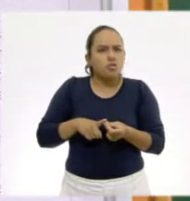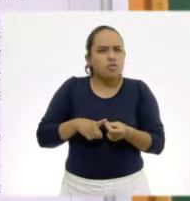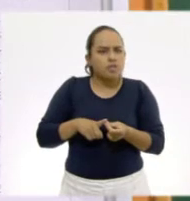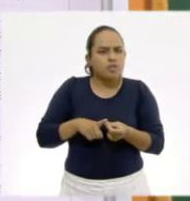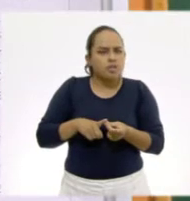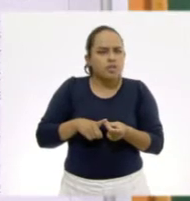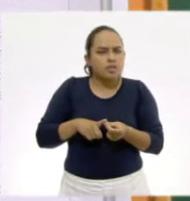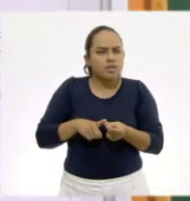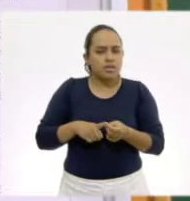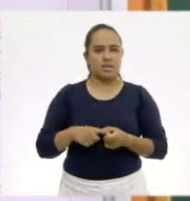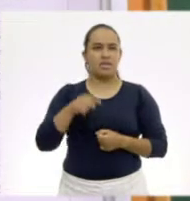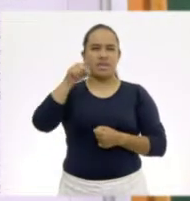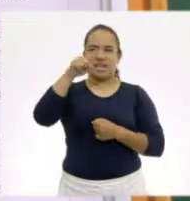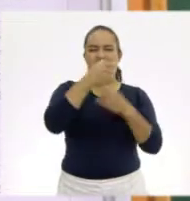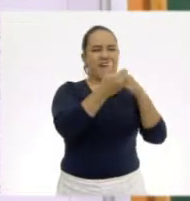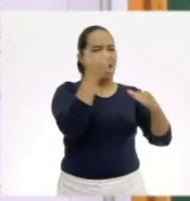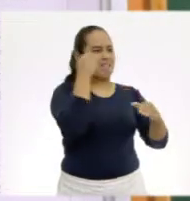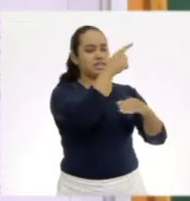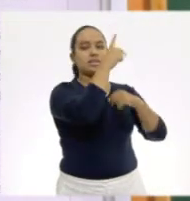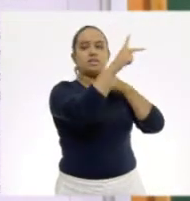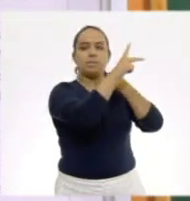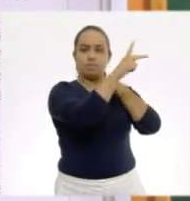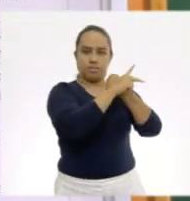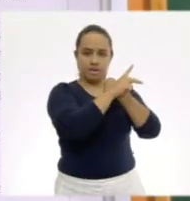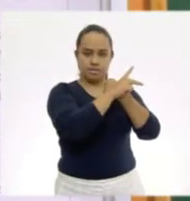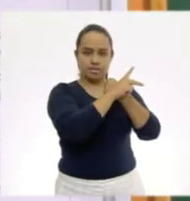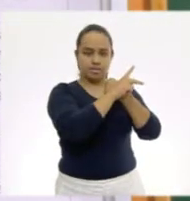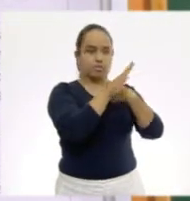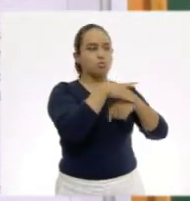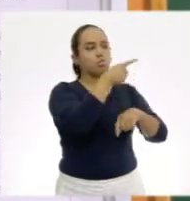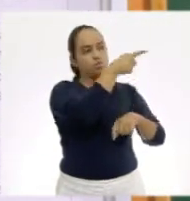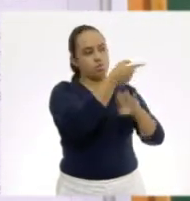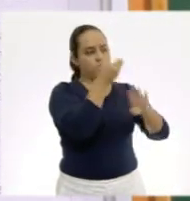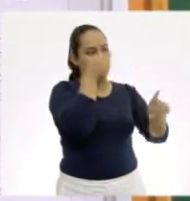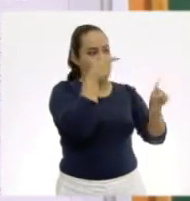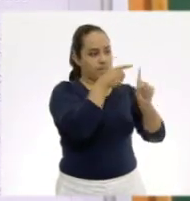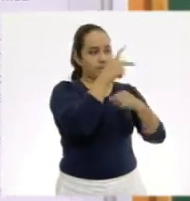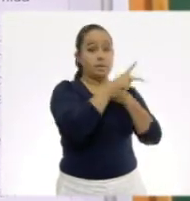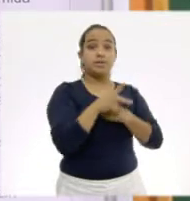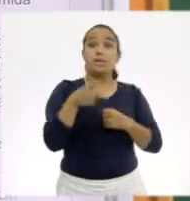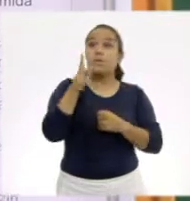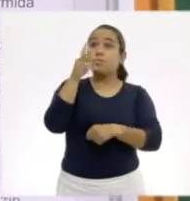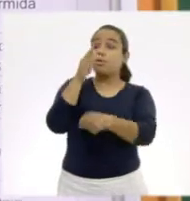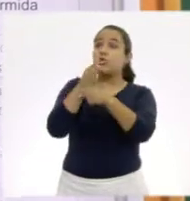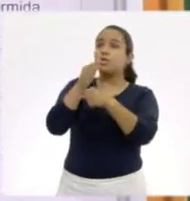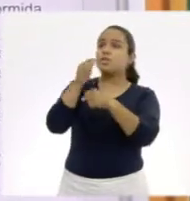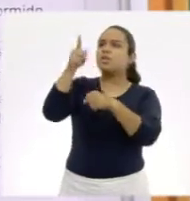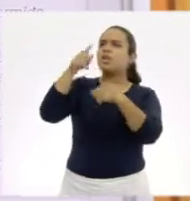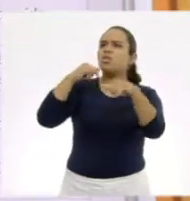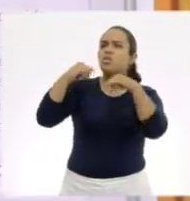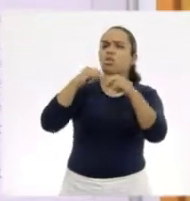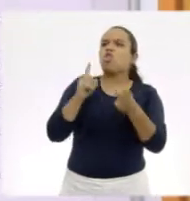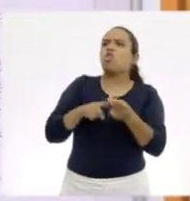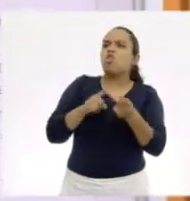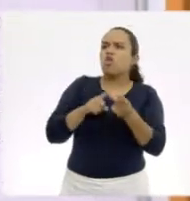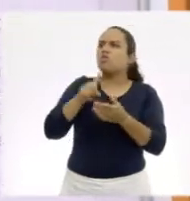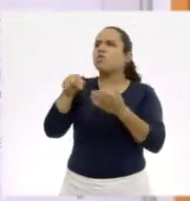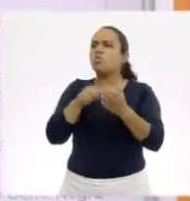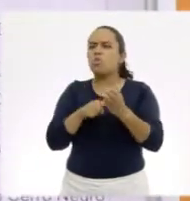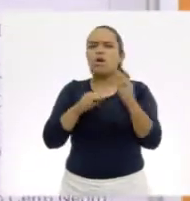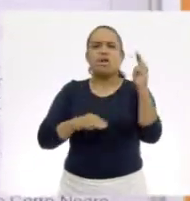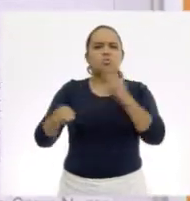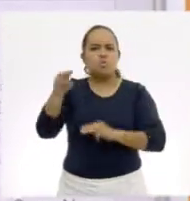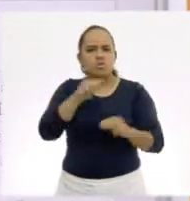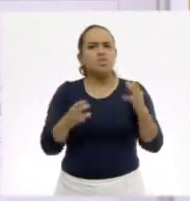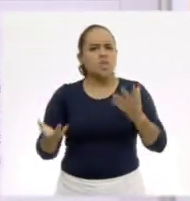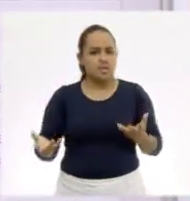Aquí decía país porque estaba haciendo referencia a un país. qué país estaba? Pero la localización es la ubicación donde están esas montañas.